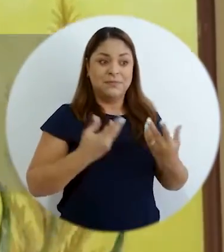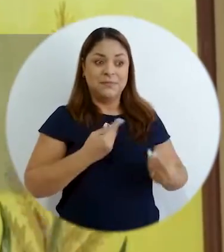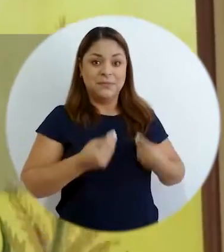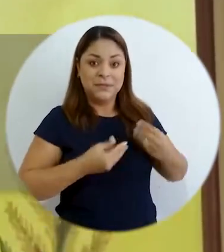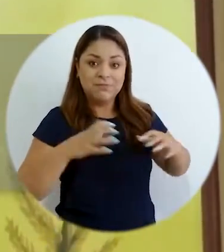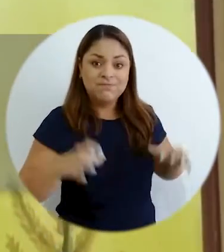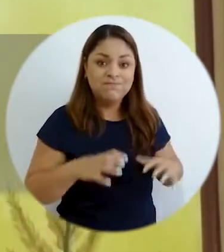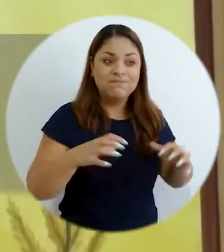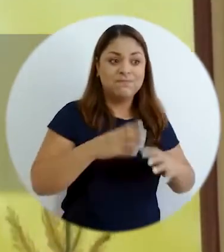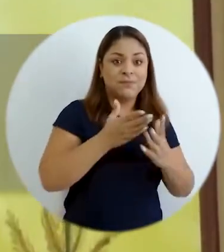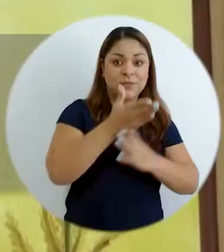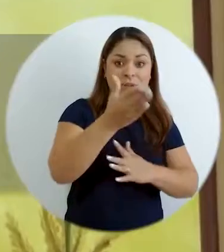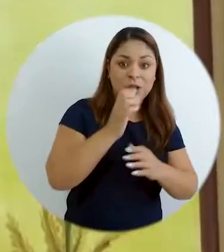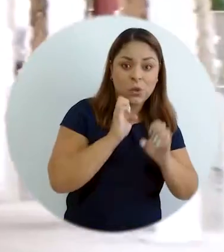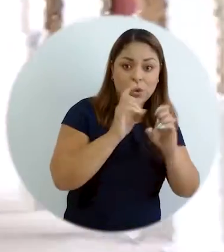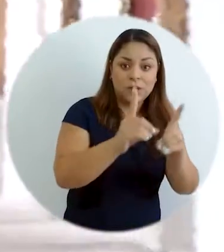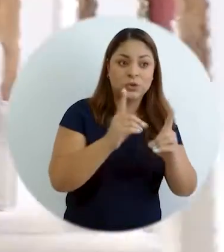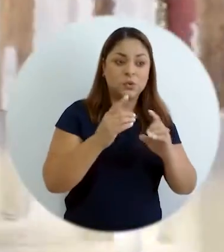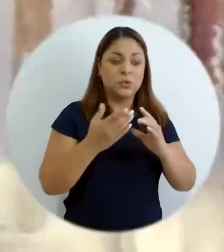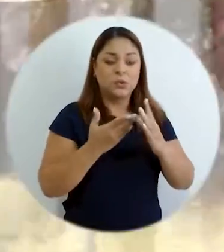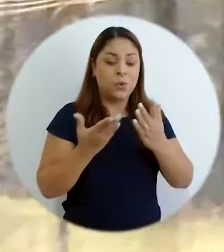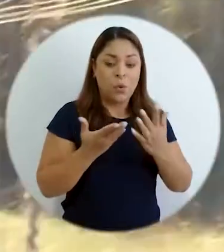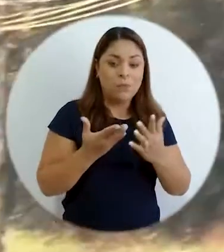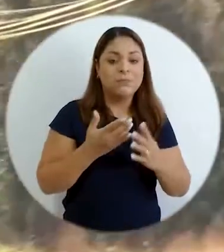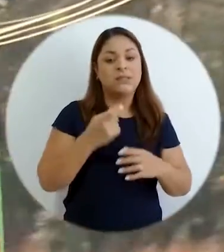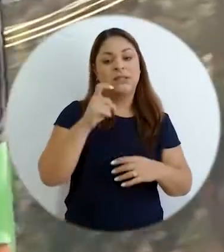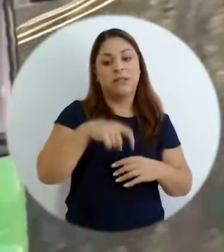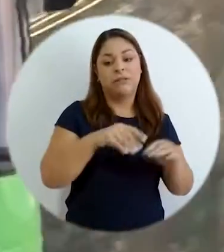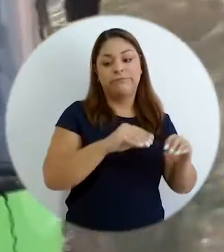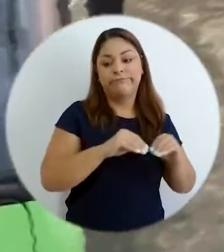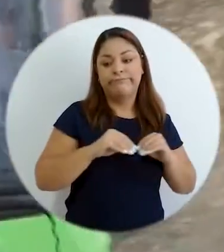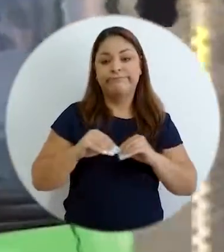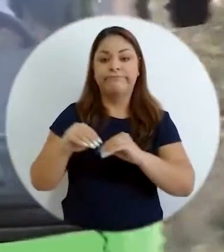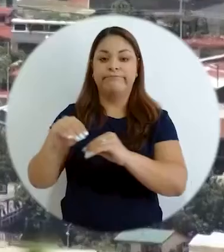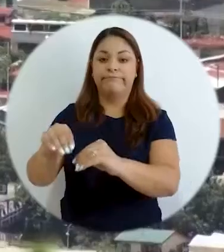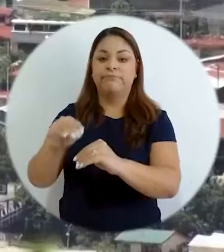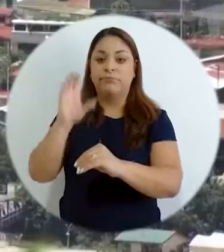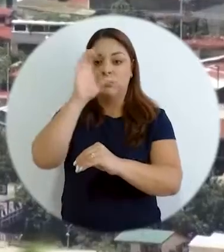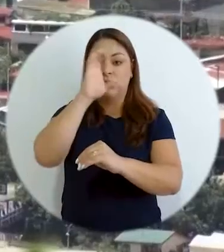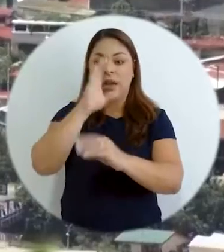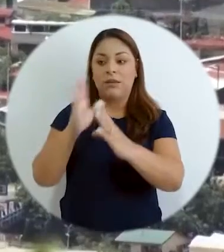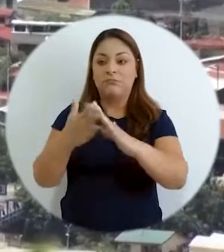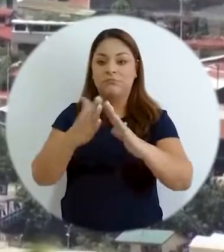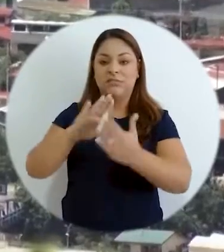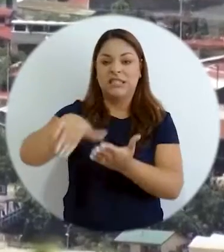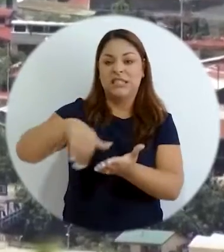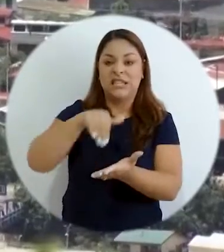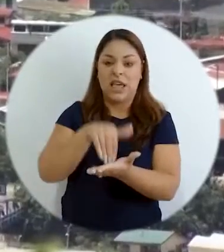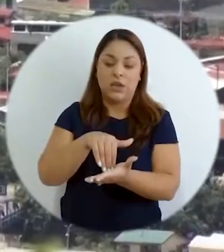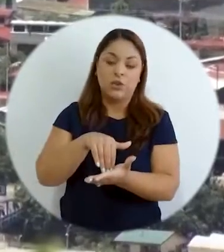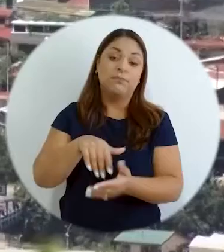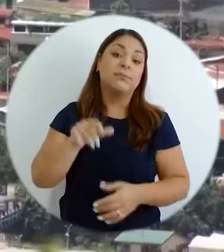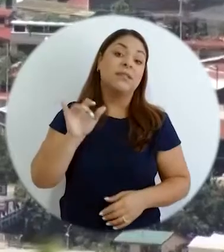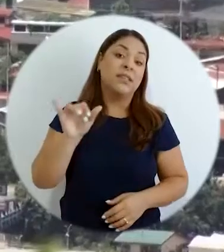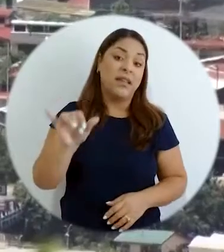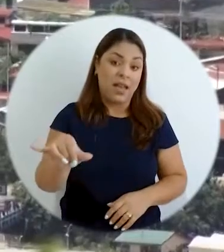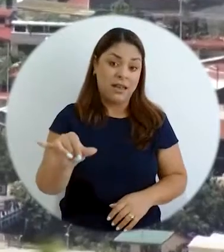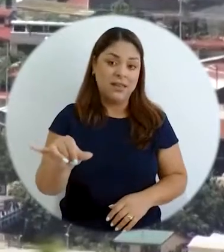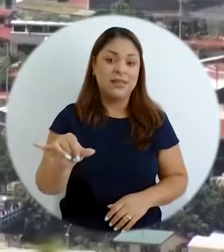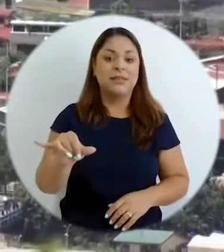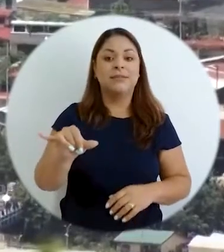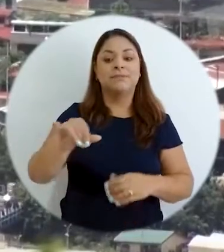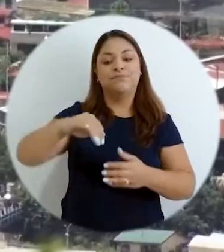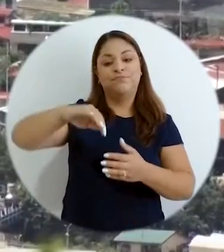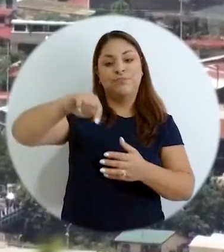vivir, desarrollarse, acceder a la educación, acceder a los medios, va a tener que irse a los centros en cada una de las